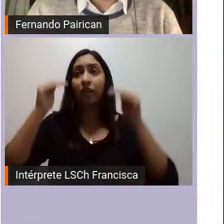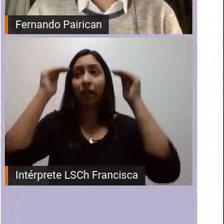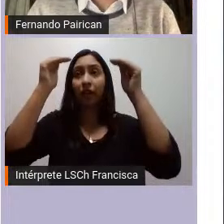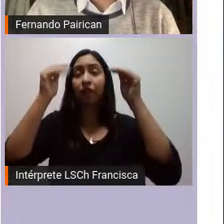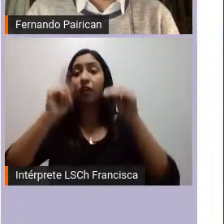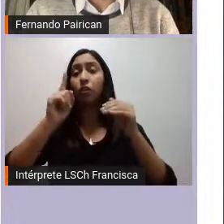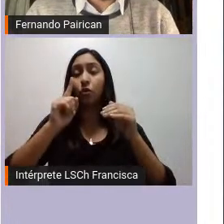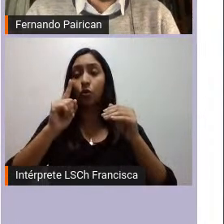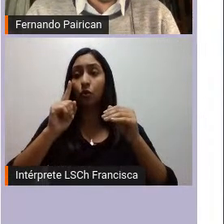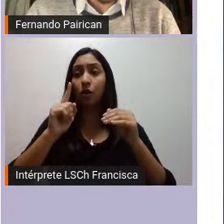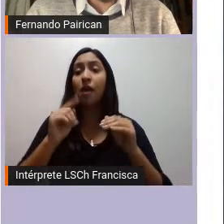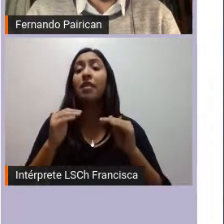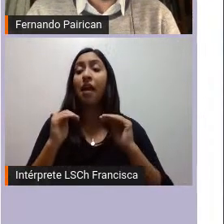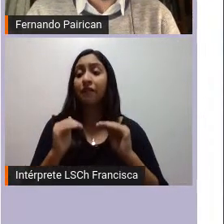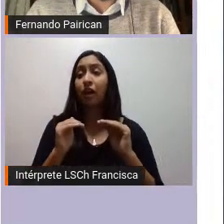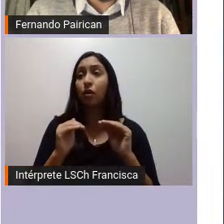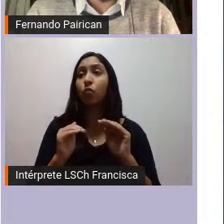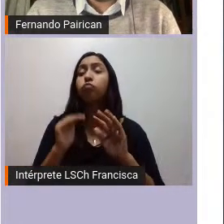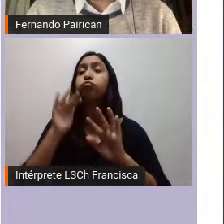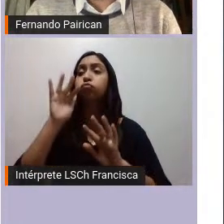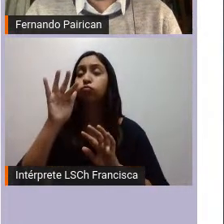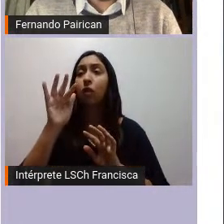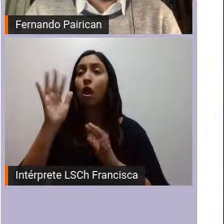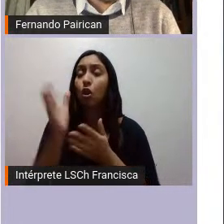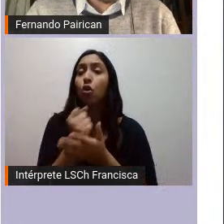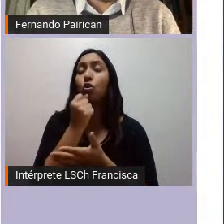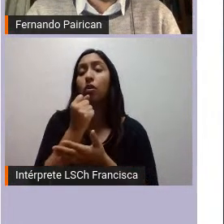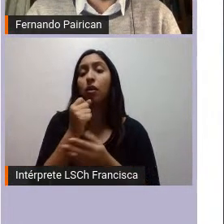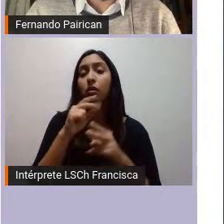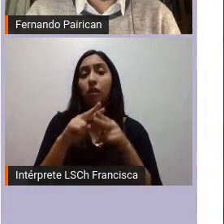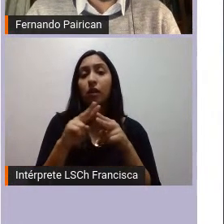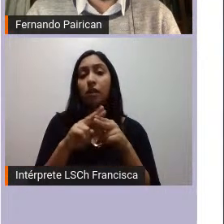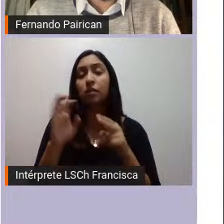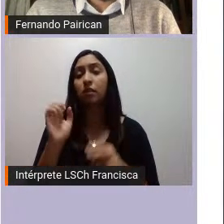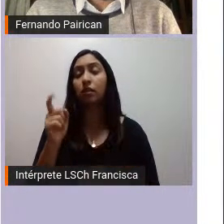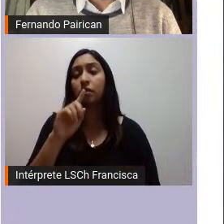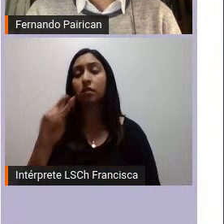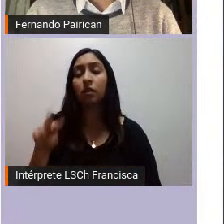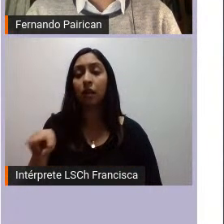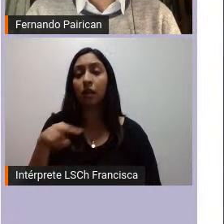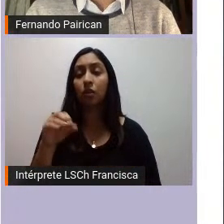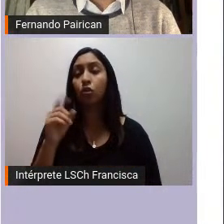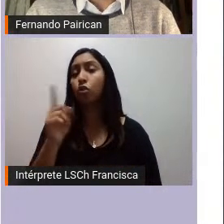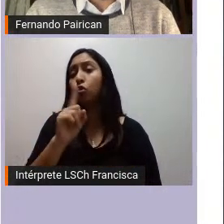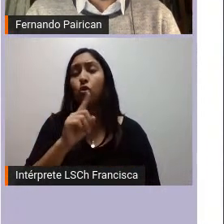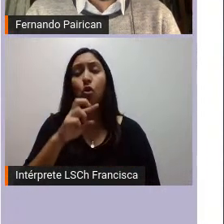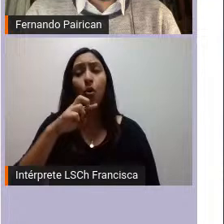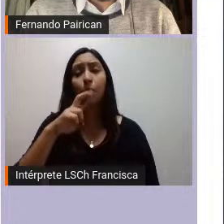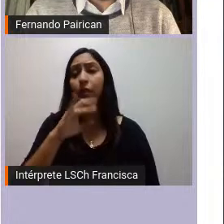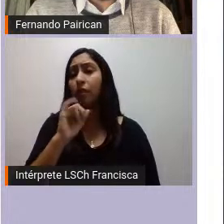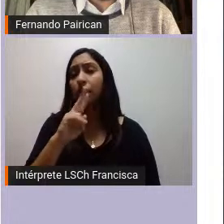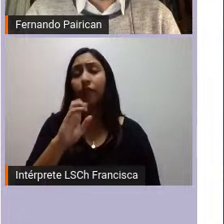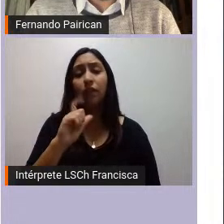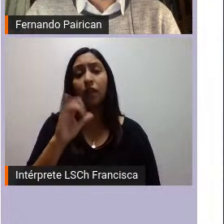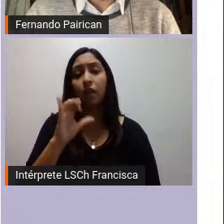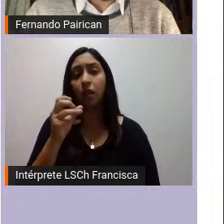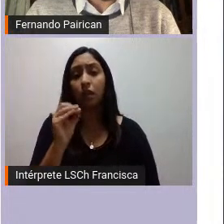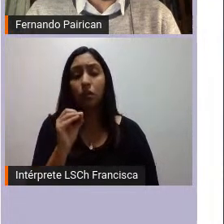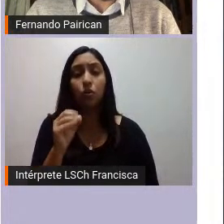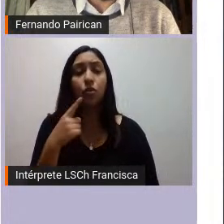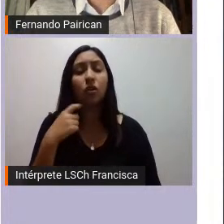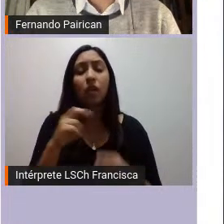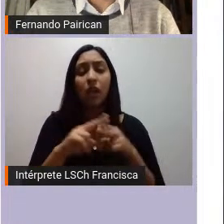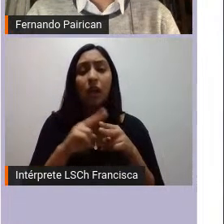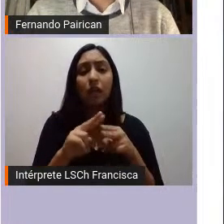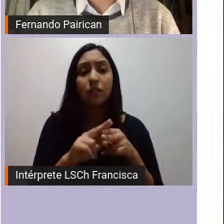forzar a la institucionalidad a tener que generar los escaños reservados no son privilegios los escaños reservados cuando tú recurres a escaños reservados muestran